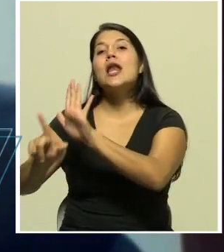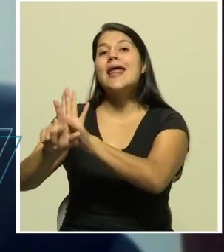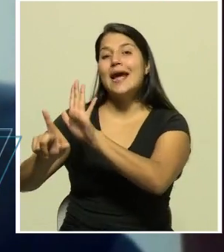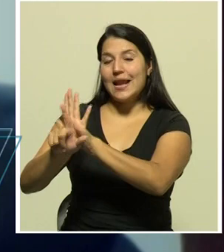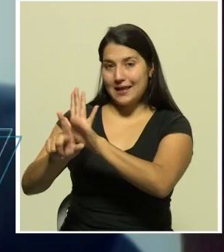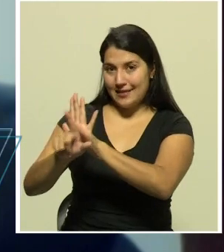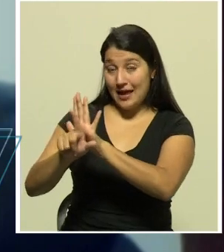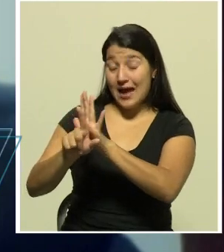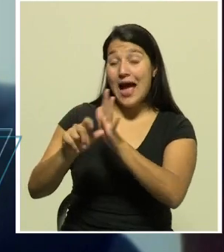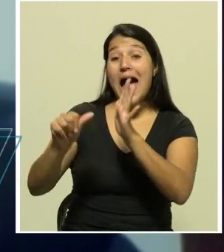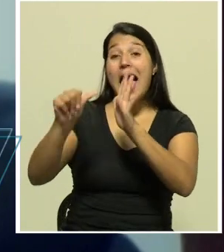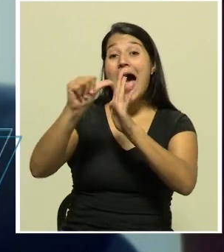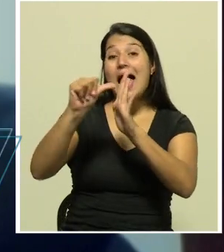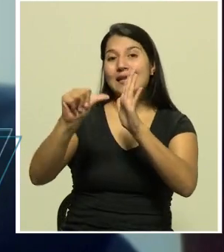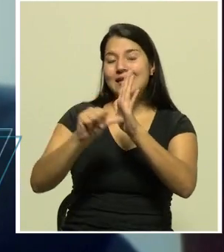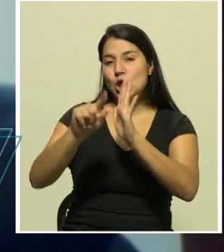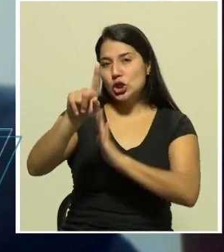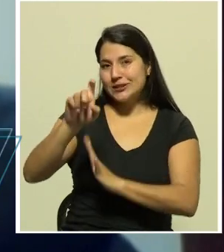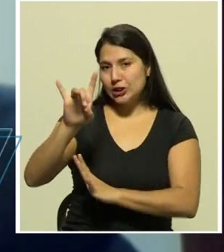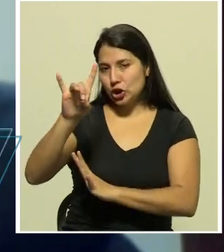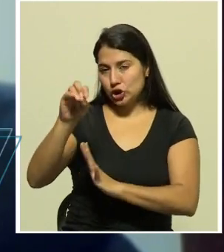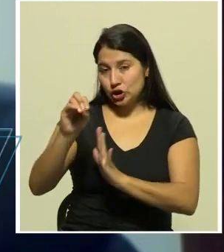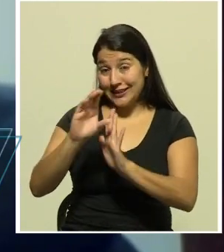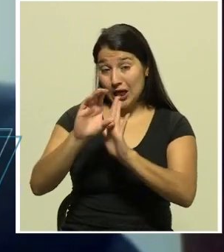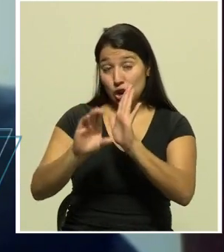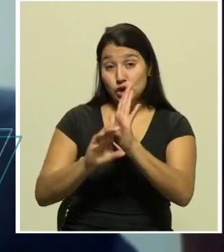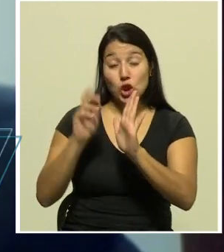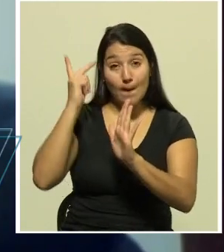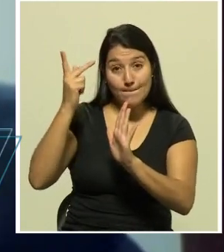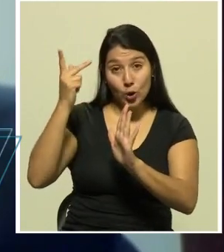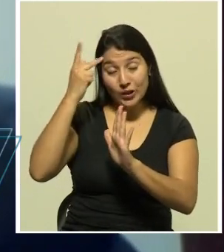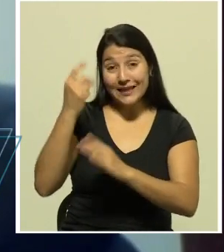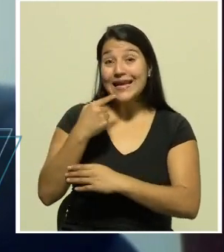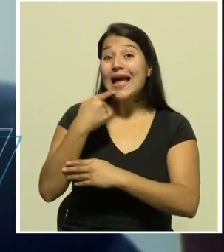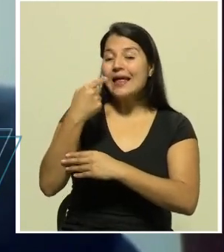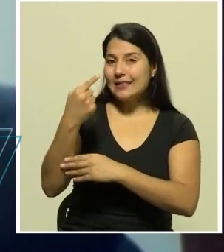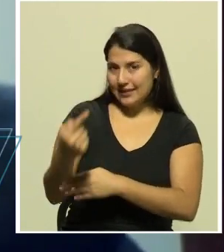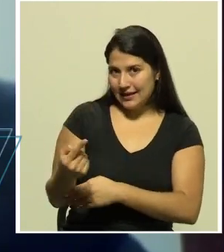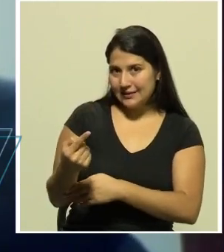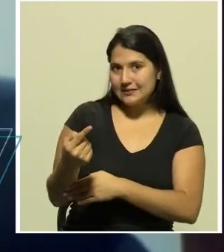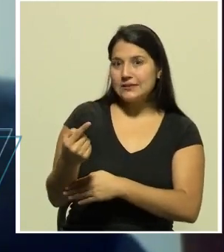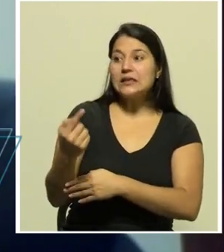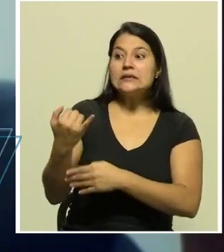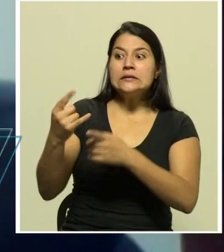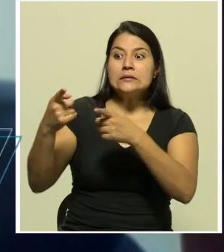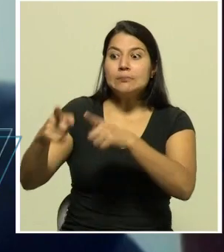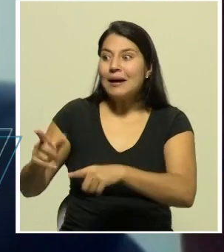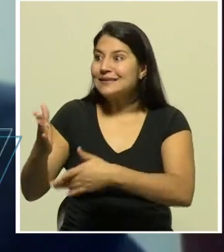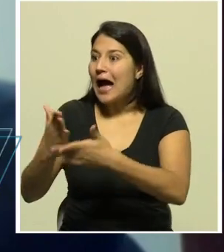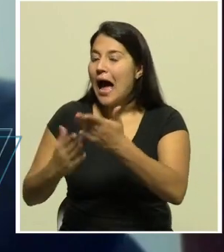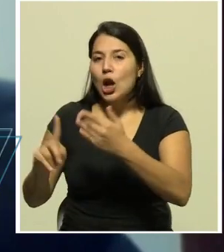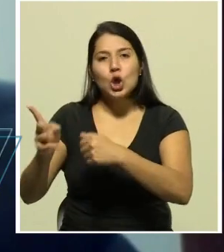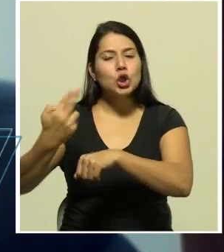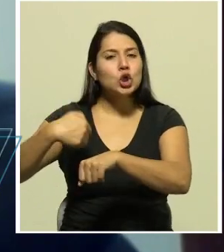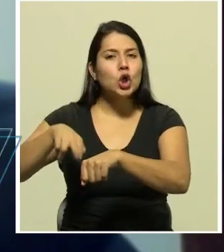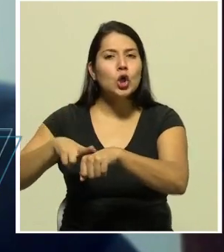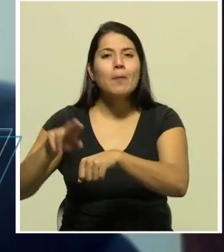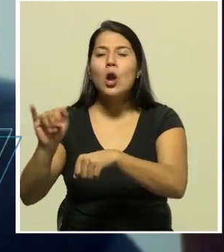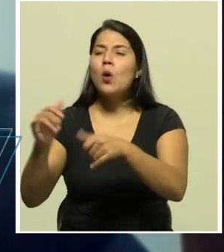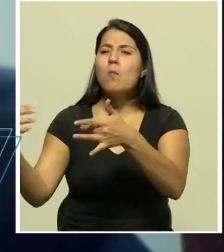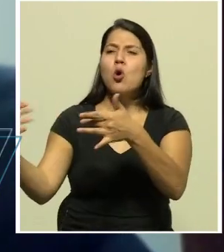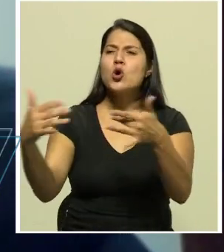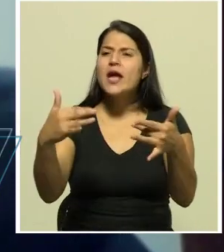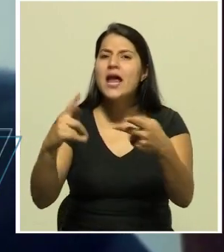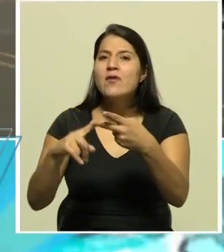la Constitución Política garantiza que frente a eventos extraordinarios, una guerra, una calamidad provocada por un desastre